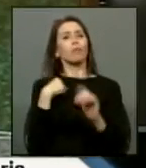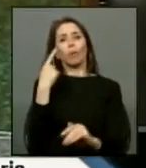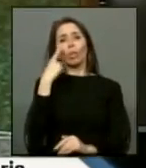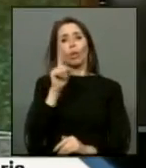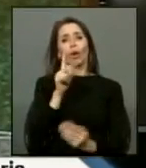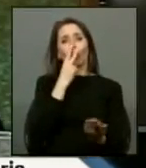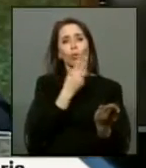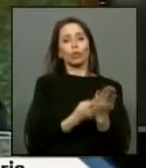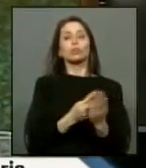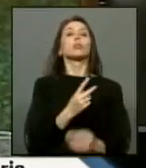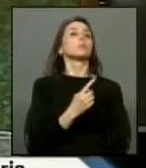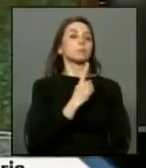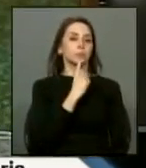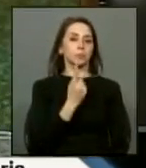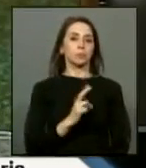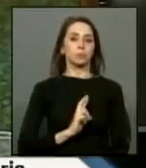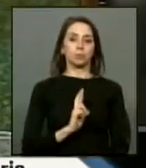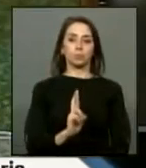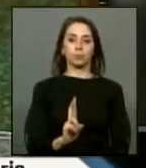resultado